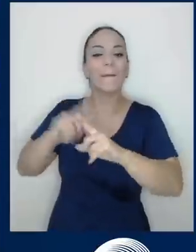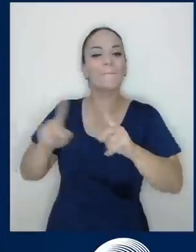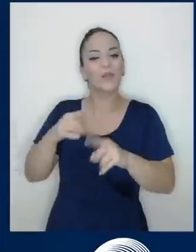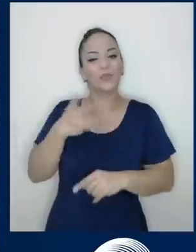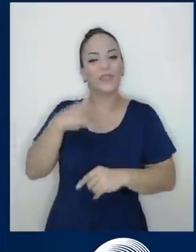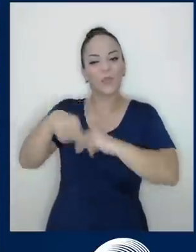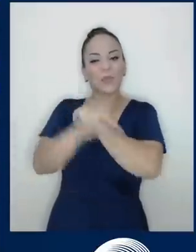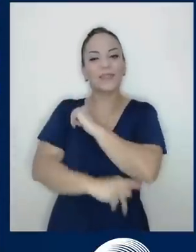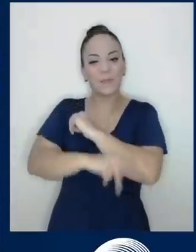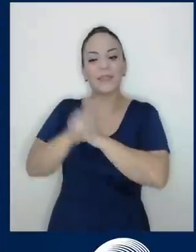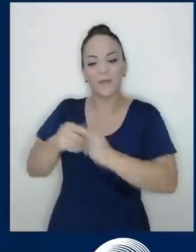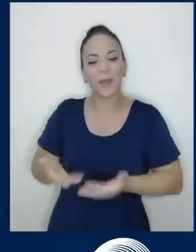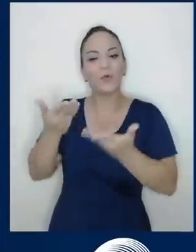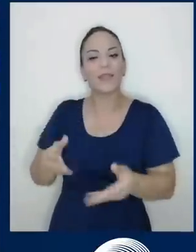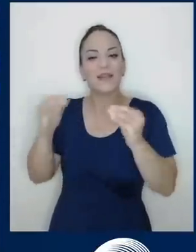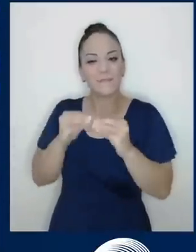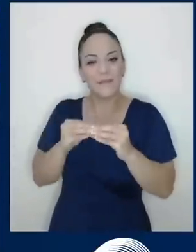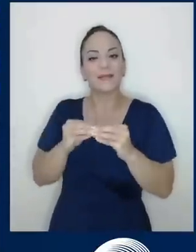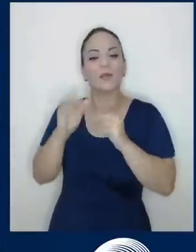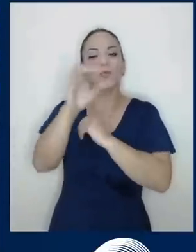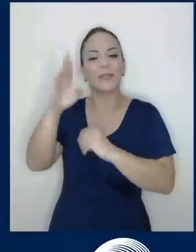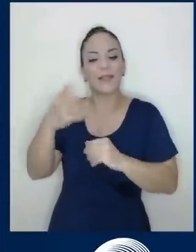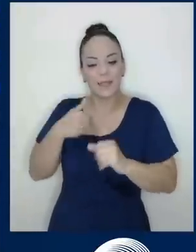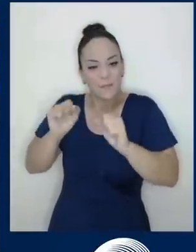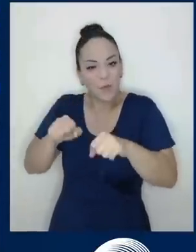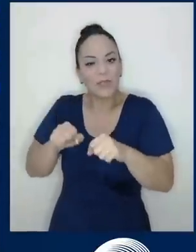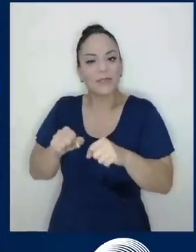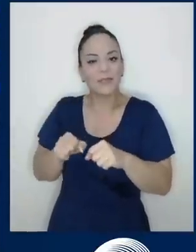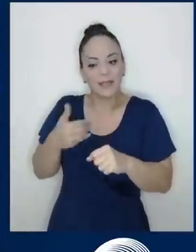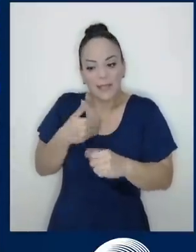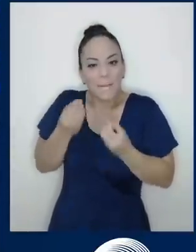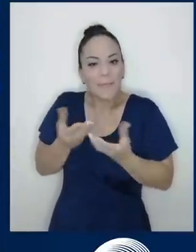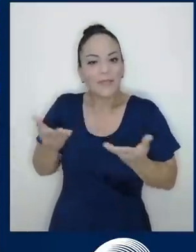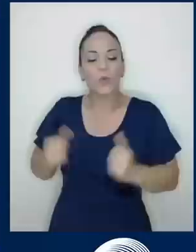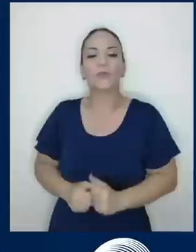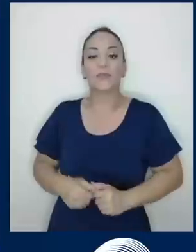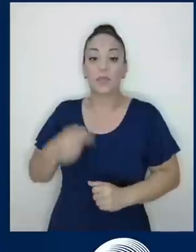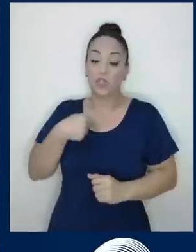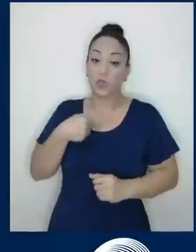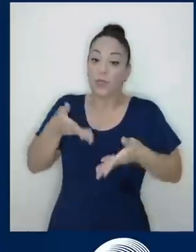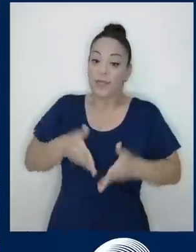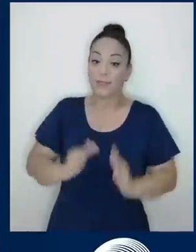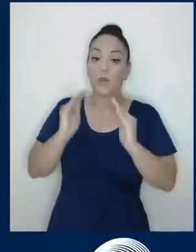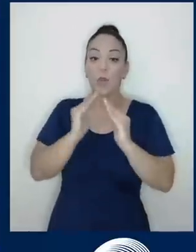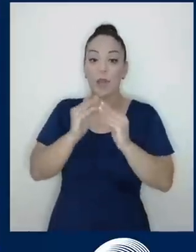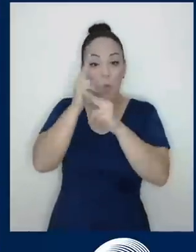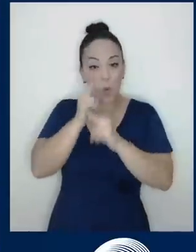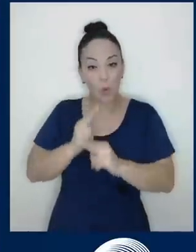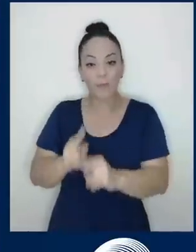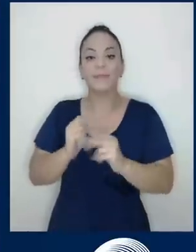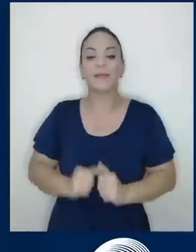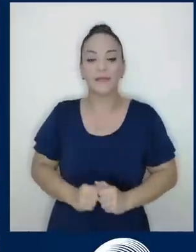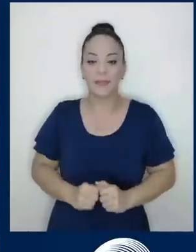Tiene el potencial de ser, de tener más. Yo vengo de un hogar humilde. En recursos